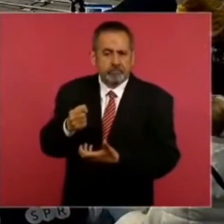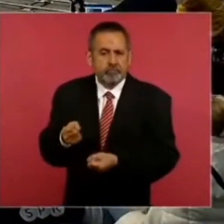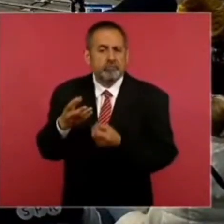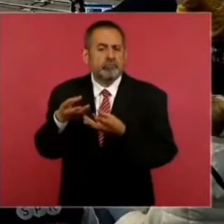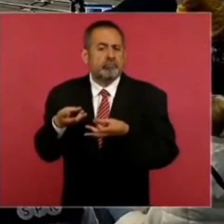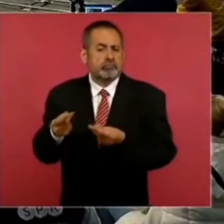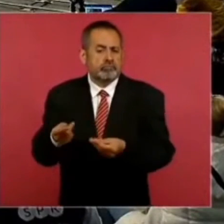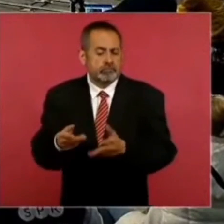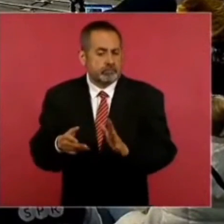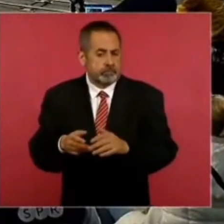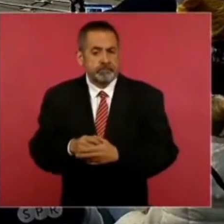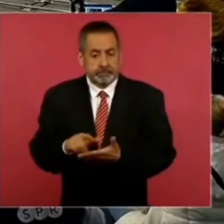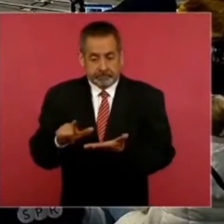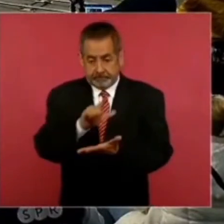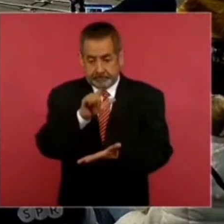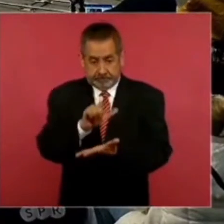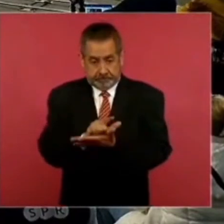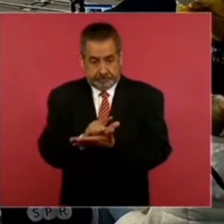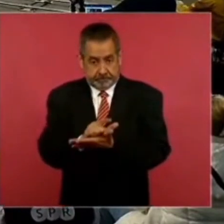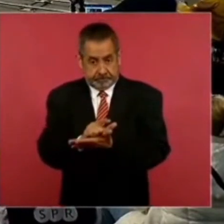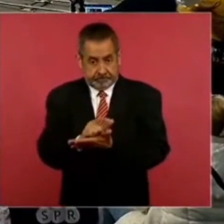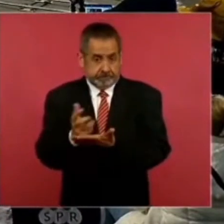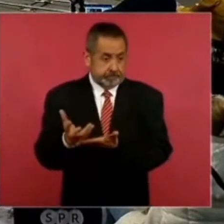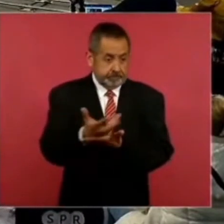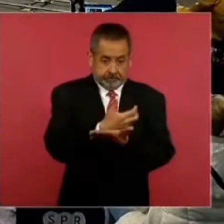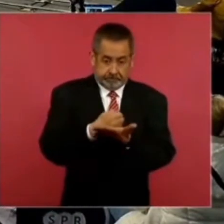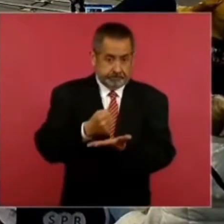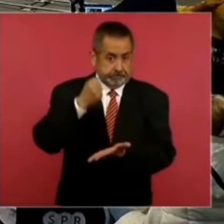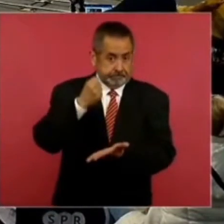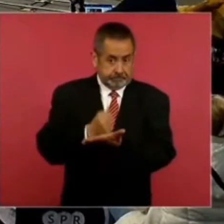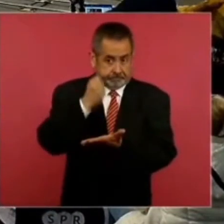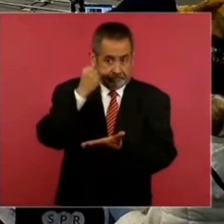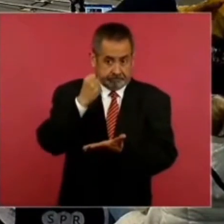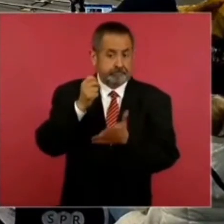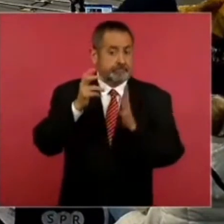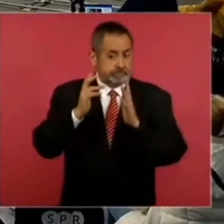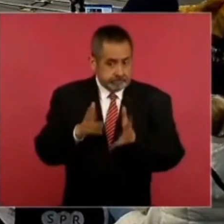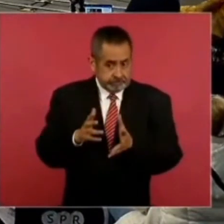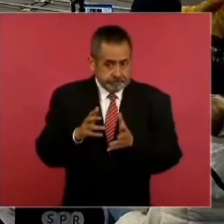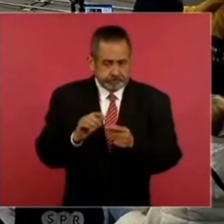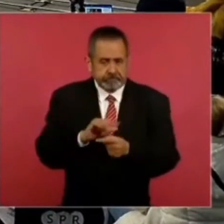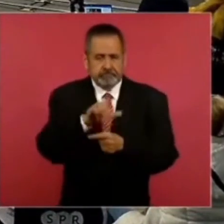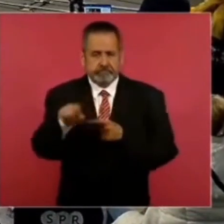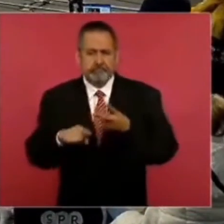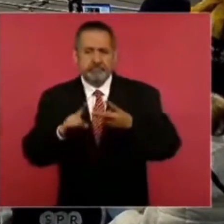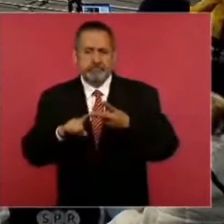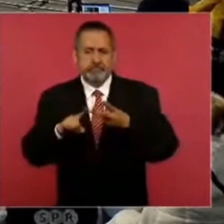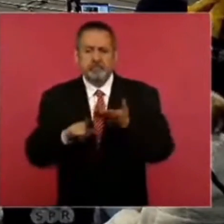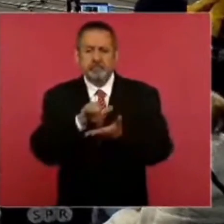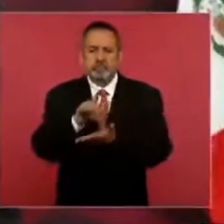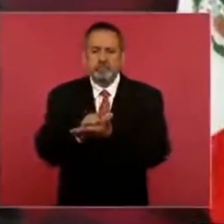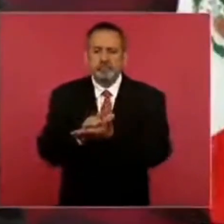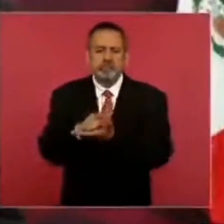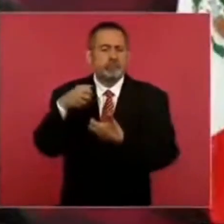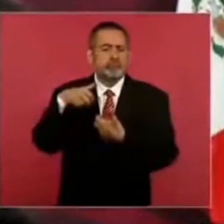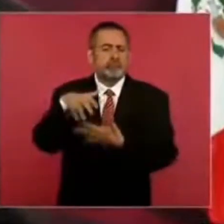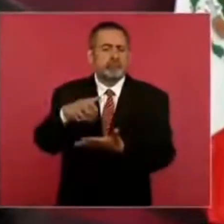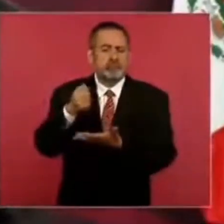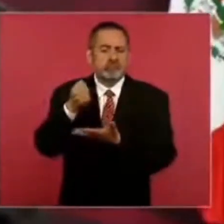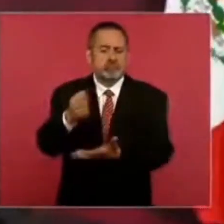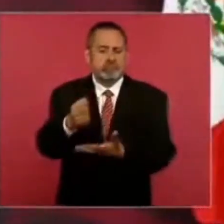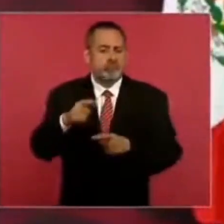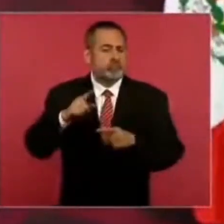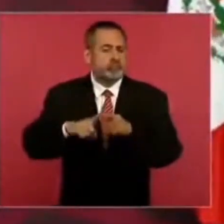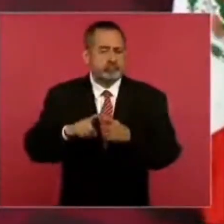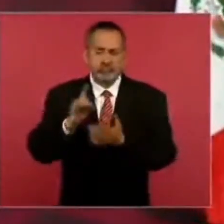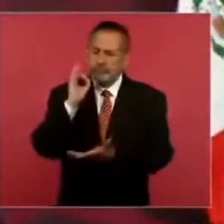Ya una vez que está aprobada la ley de ingresos, ya se aprueba el presupuesto. El presupuesto es facultad